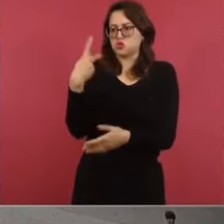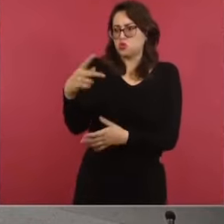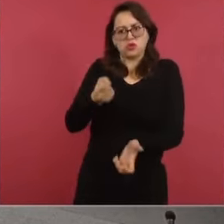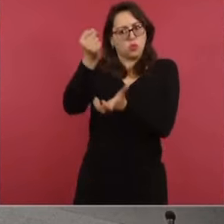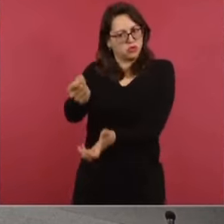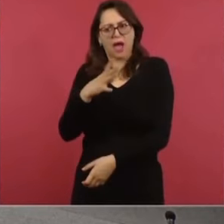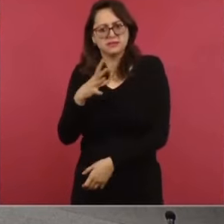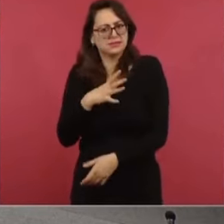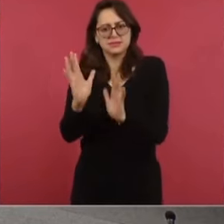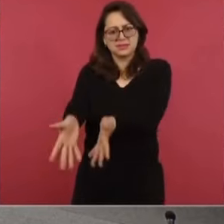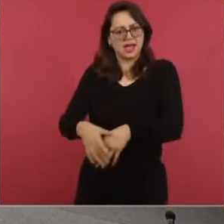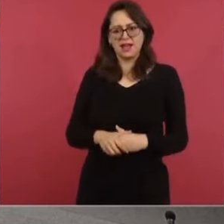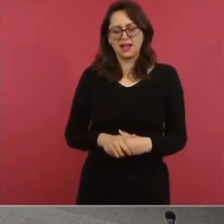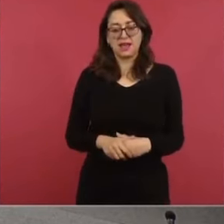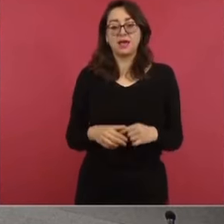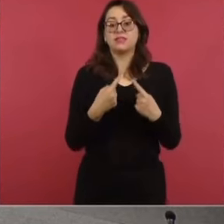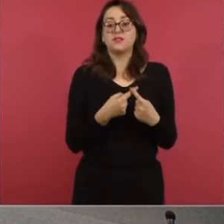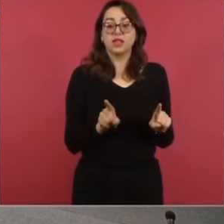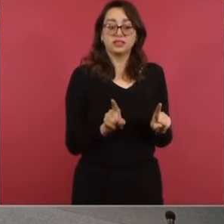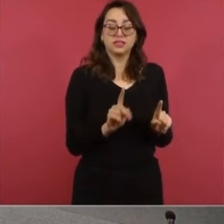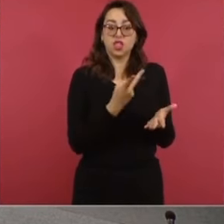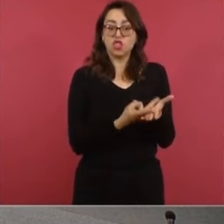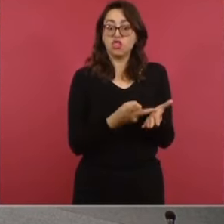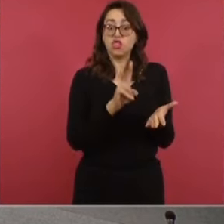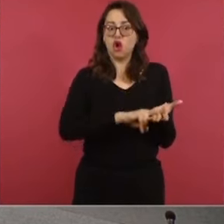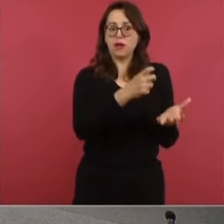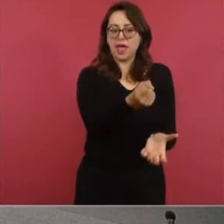garantizar privilegios.